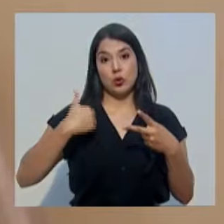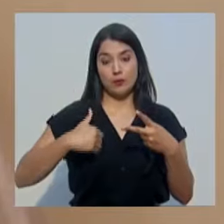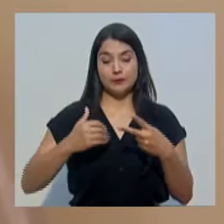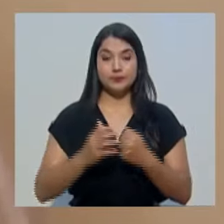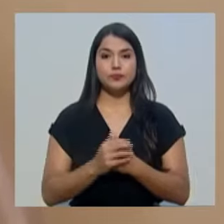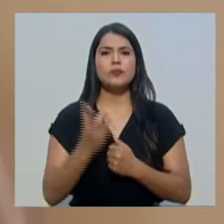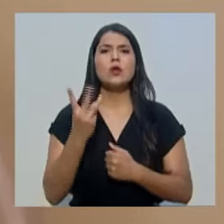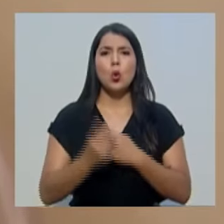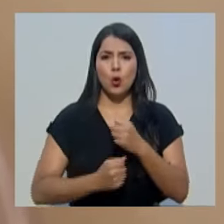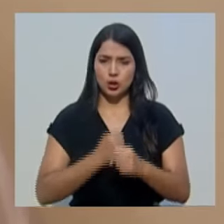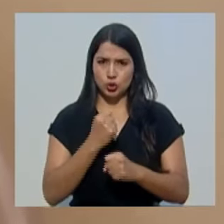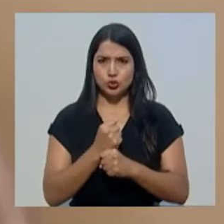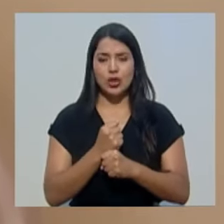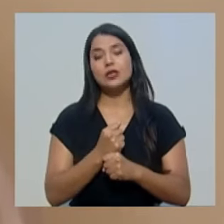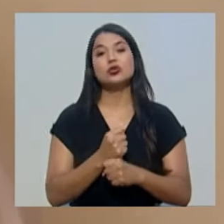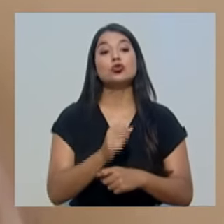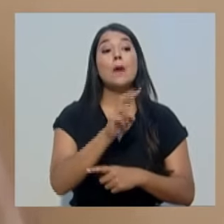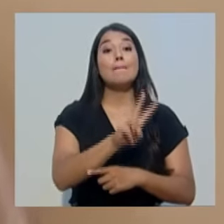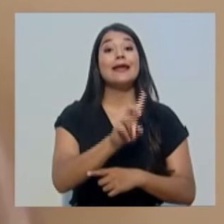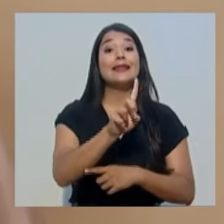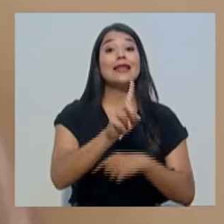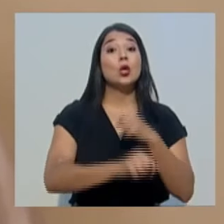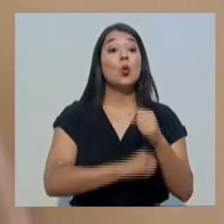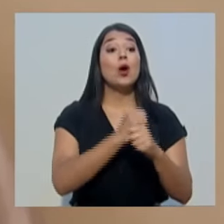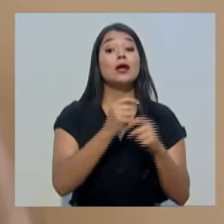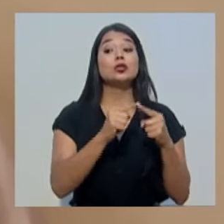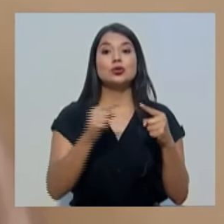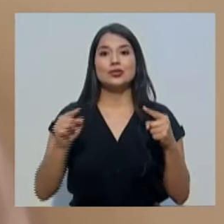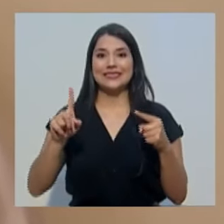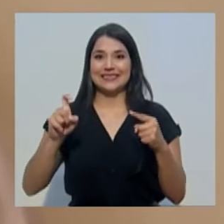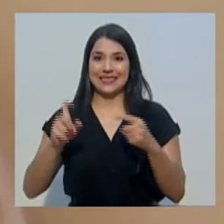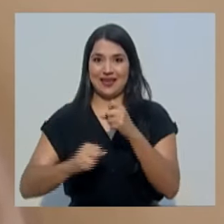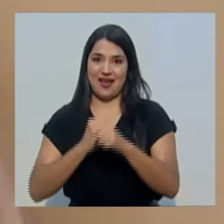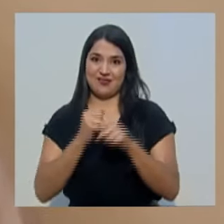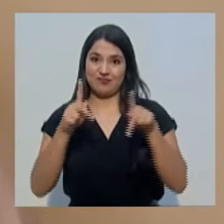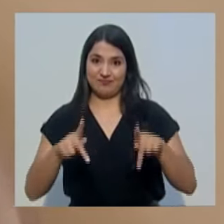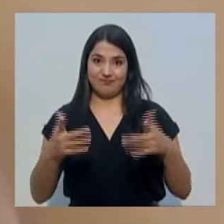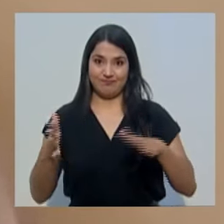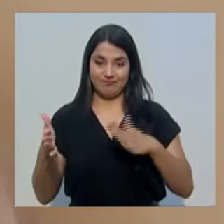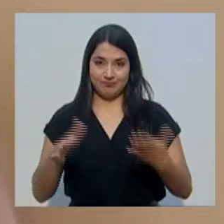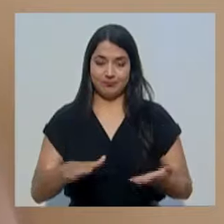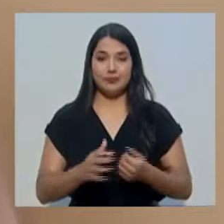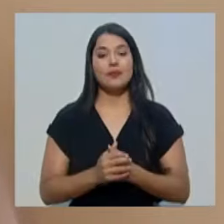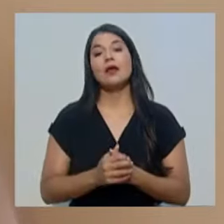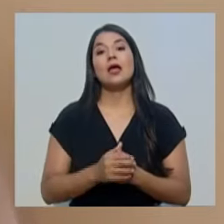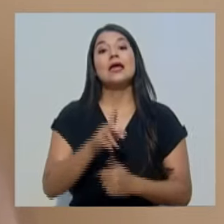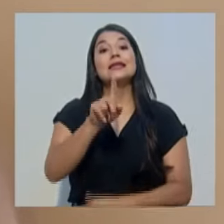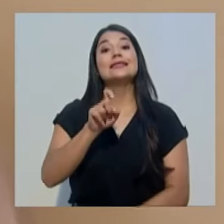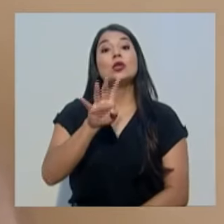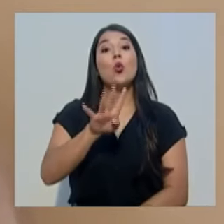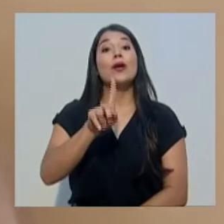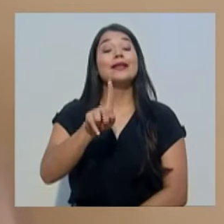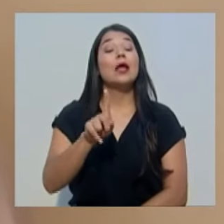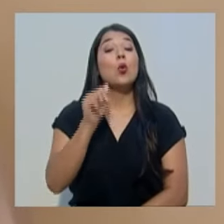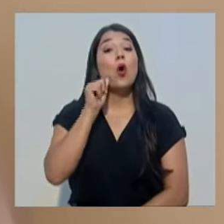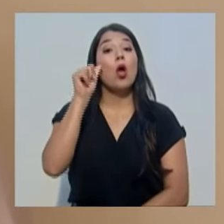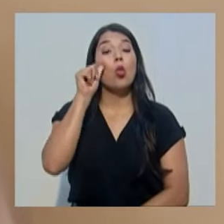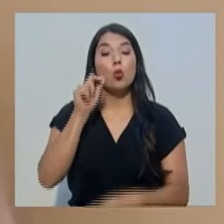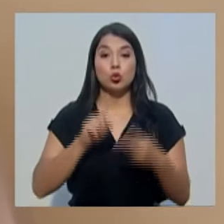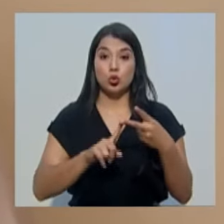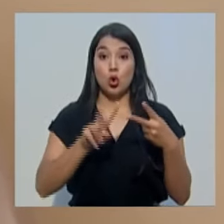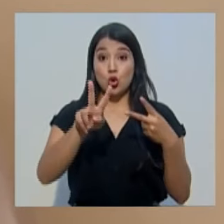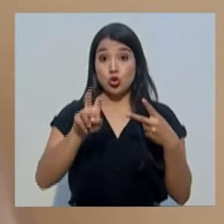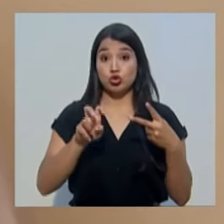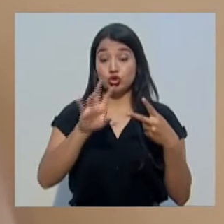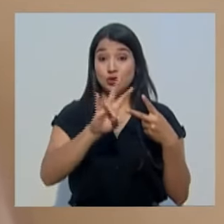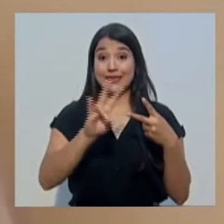hombres, con un rango de edad entre los 21 y los 100 años. Por edad son 141 adultos y